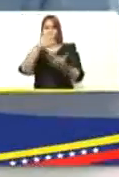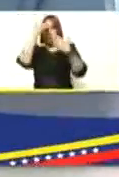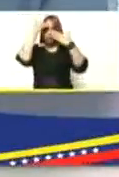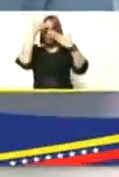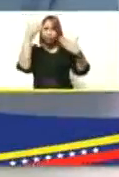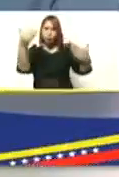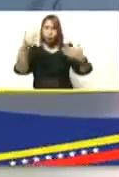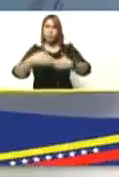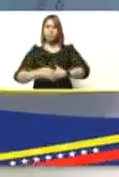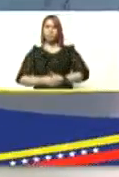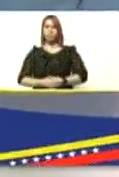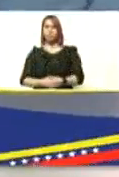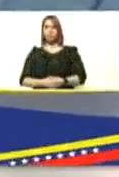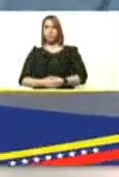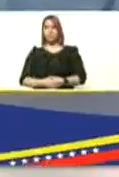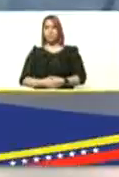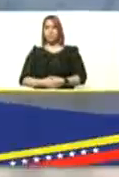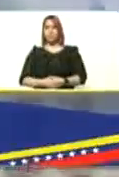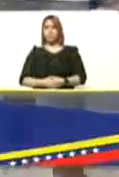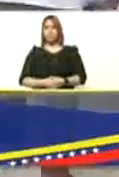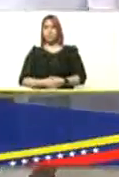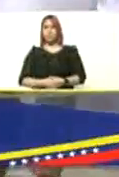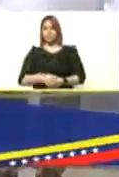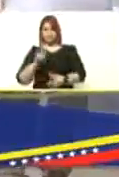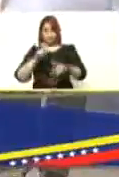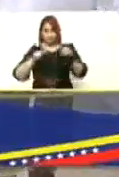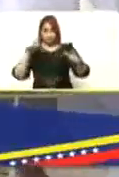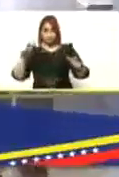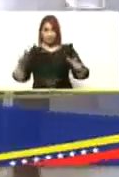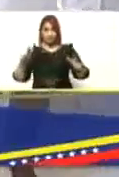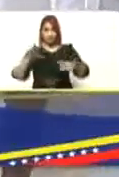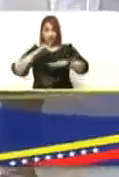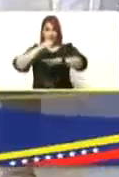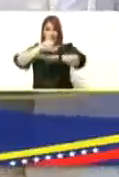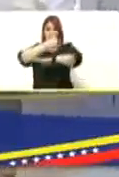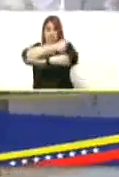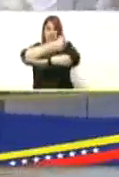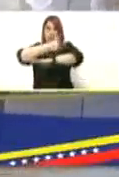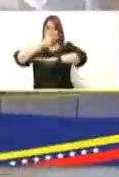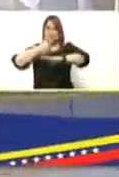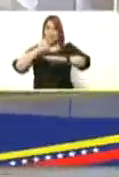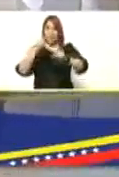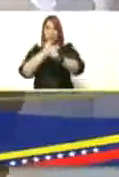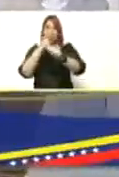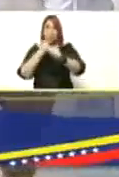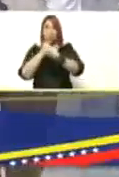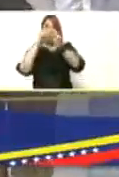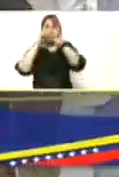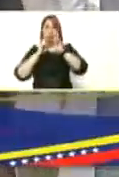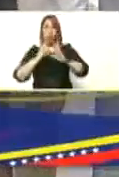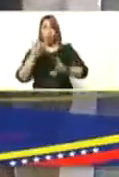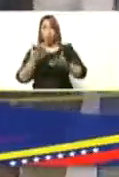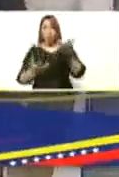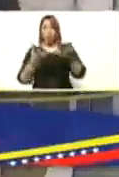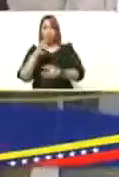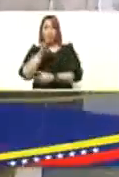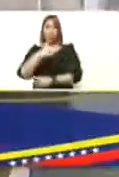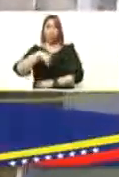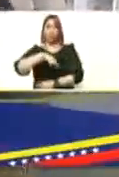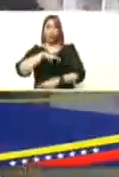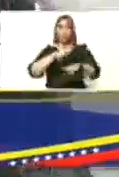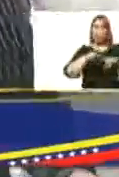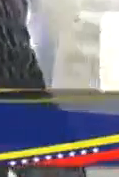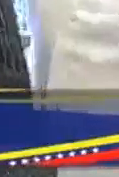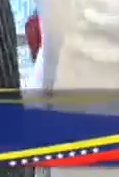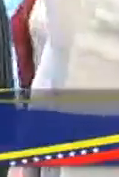saludo extensivo y caluroso desde el personal directivo obreros administrativos cocineras de la patria nuestros niños